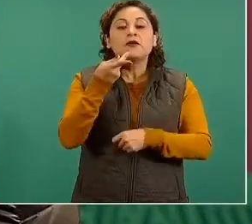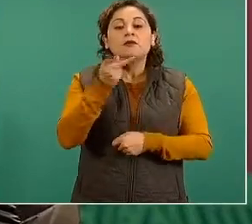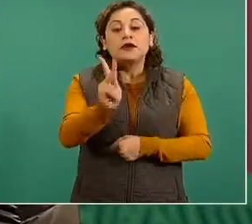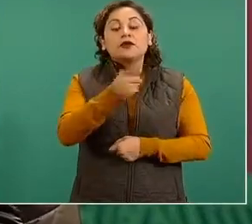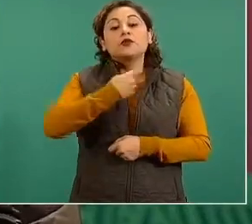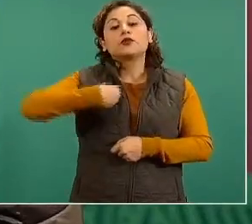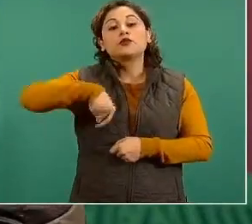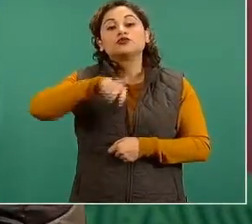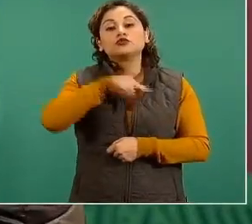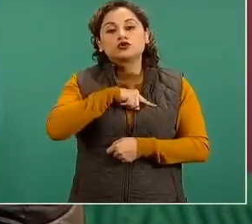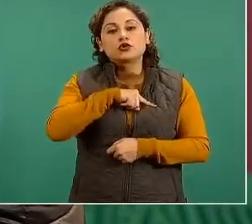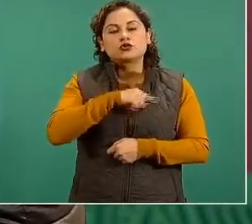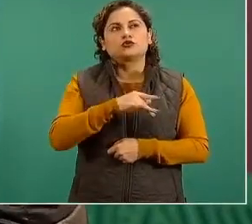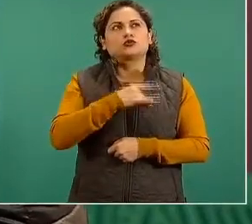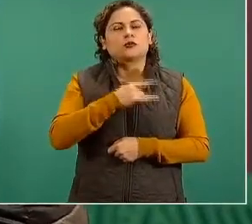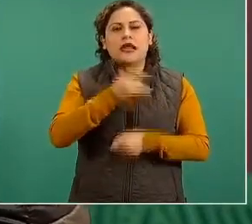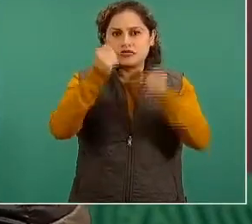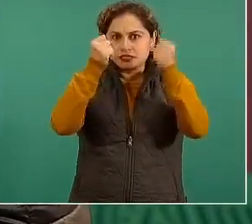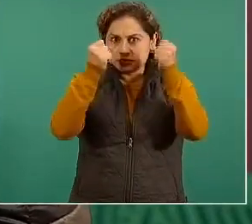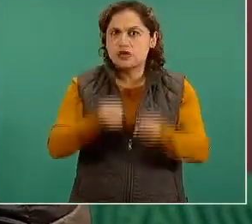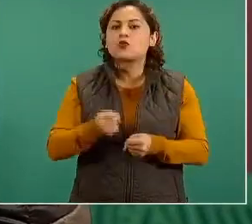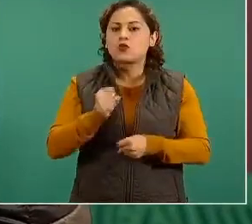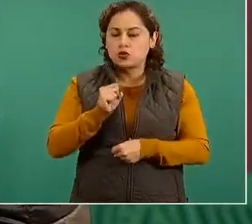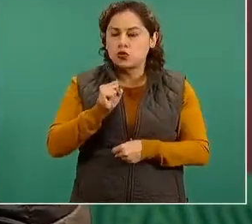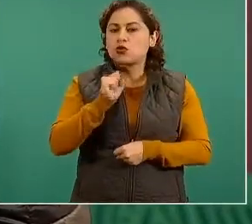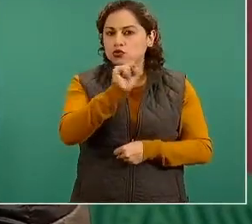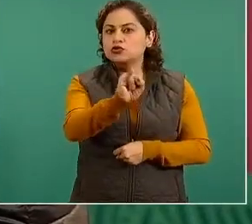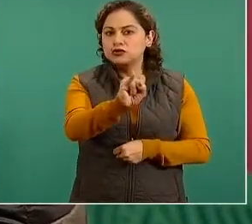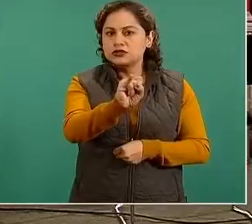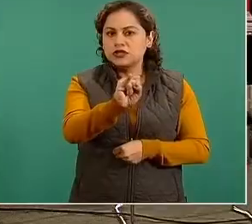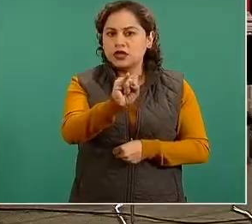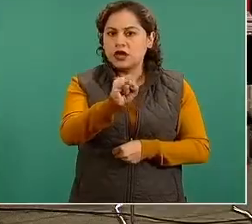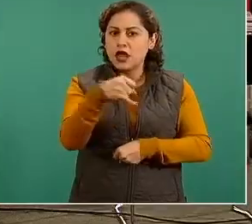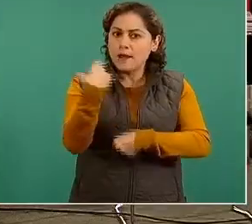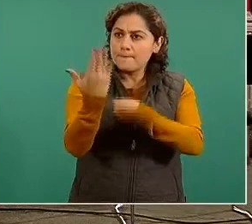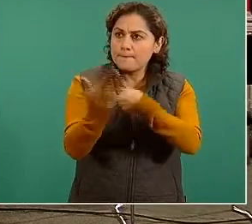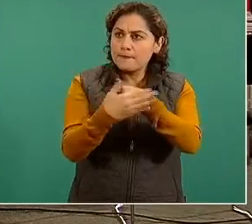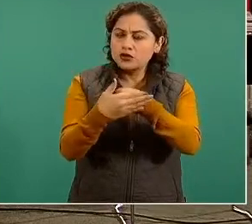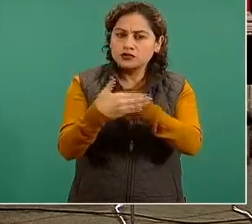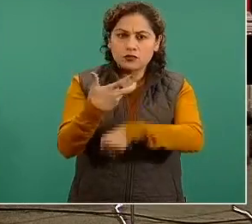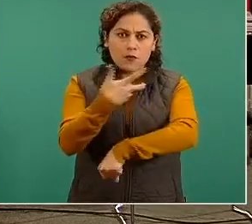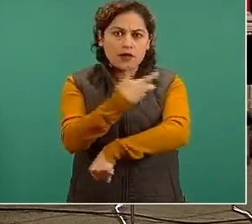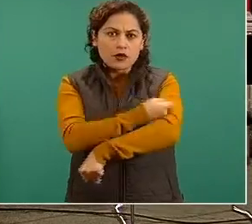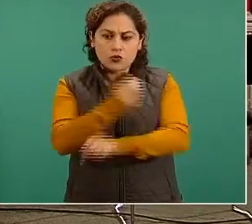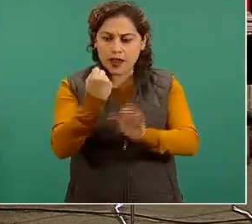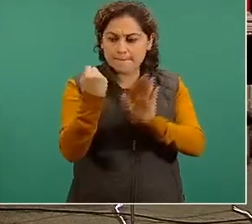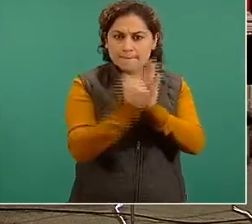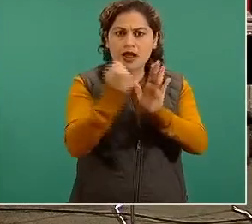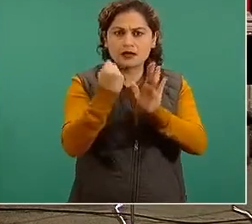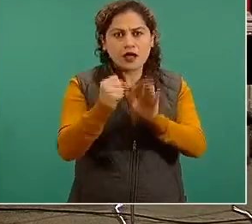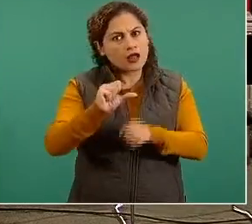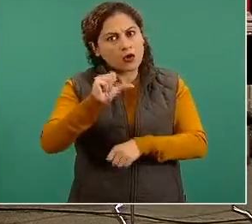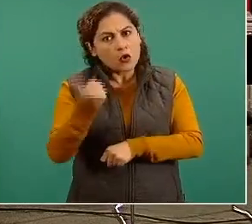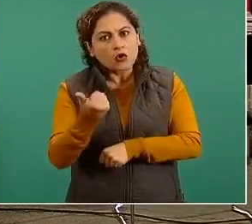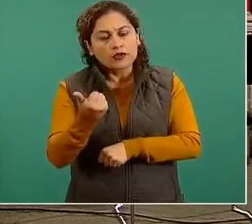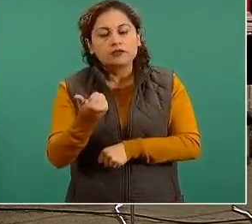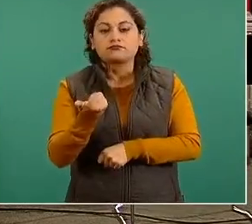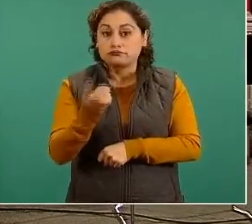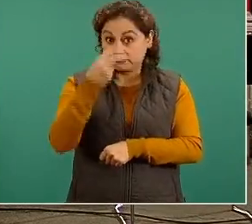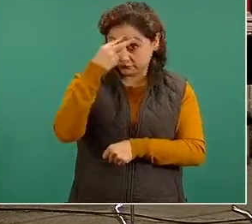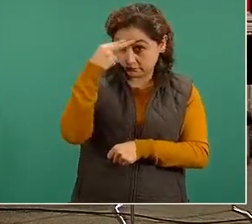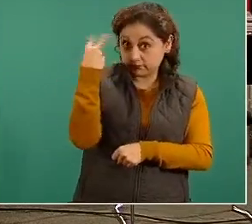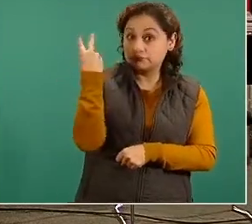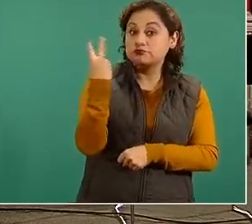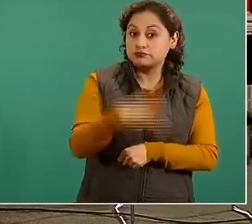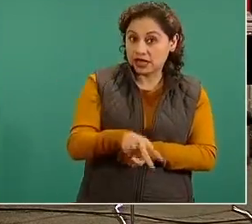que también vienen otras vacunas y que nuestro país también está adherido al mecanismo